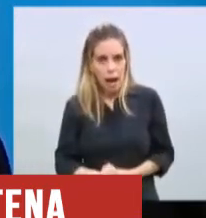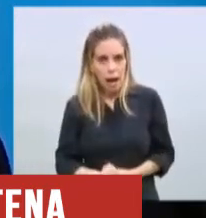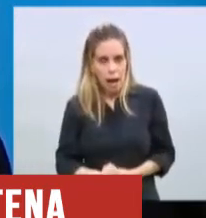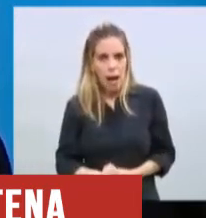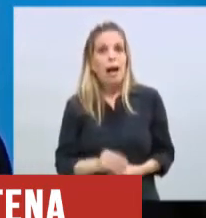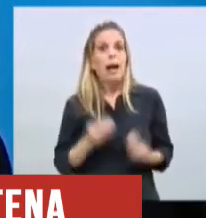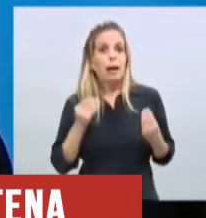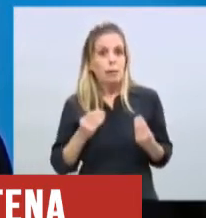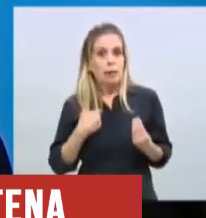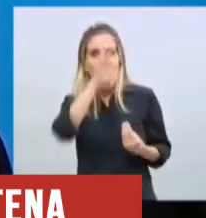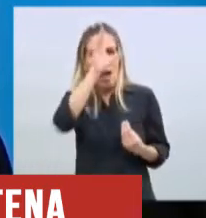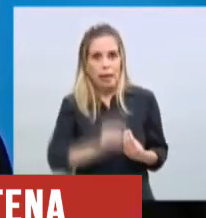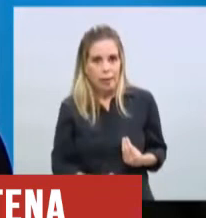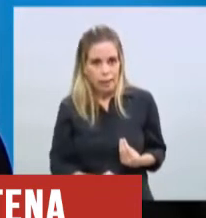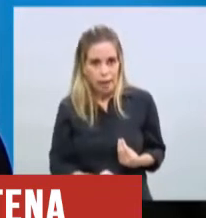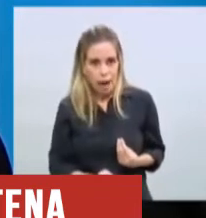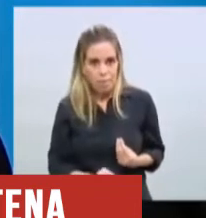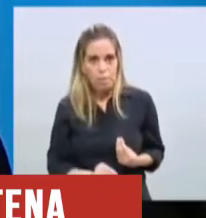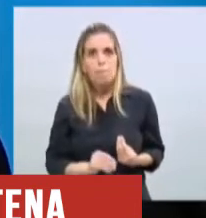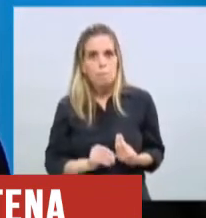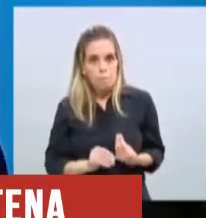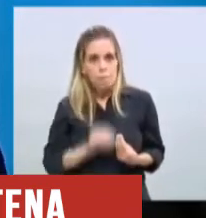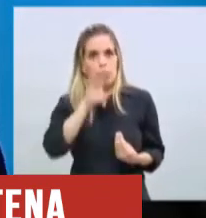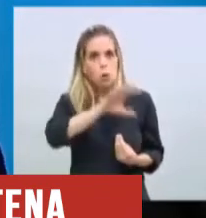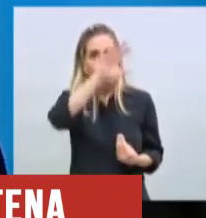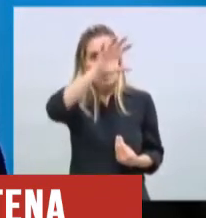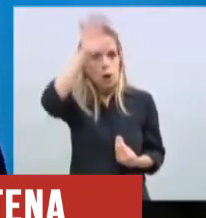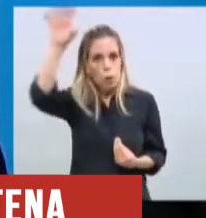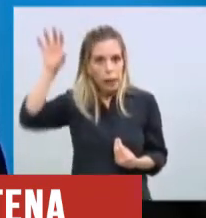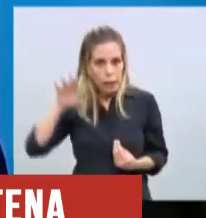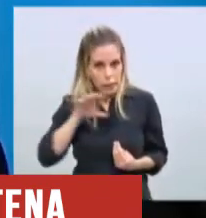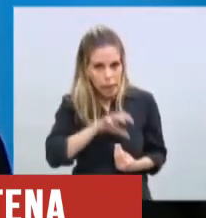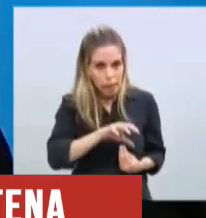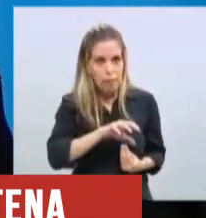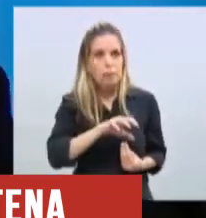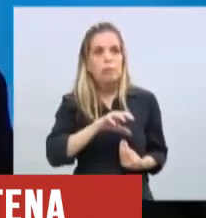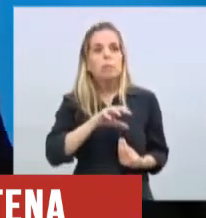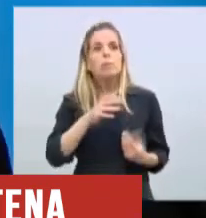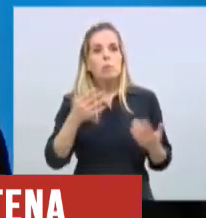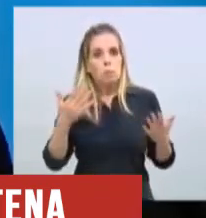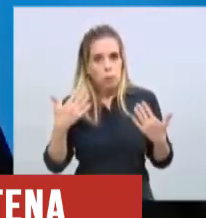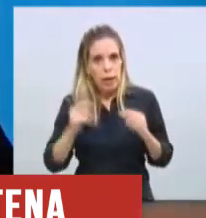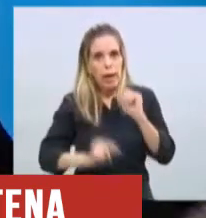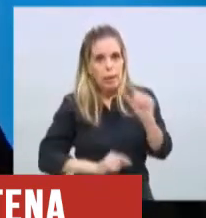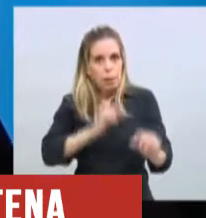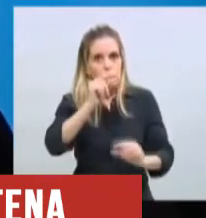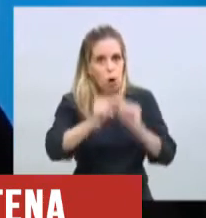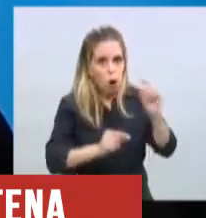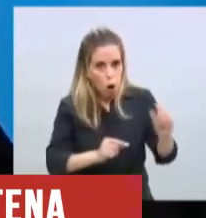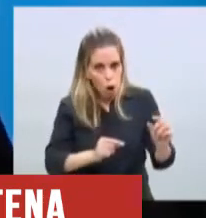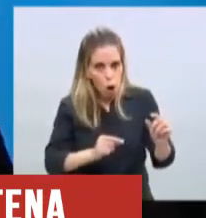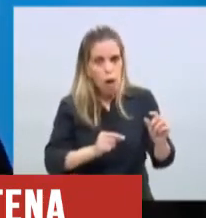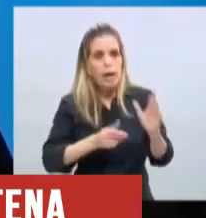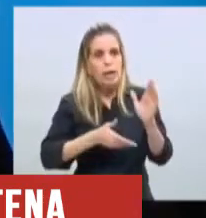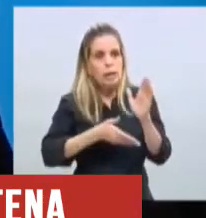salvo la zona metropolitana de Buenos Aires, el área metropolitana de Buenos Aires, Ciudad de Buenos Aires y Gran Buenos